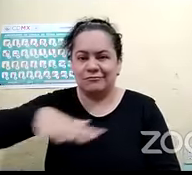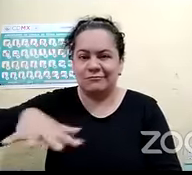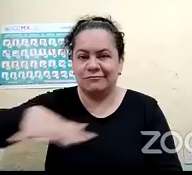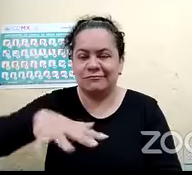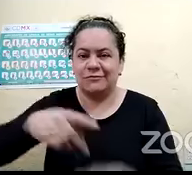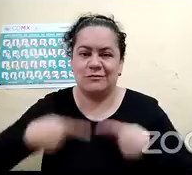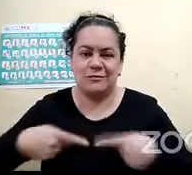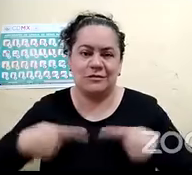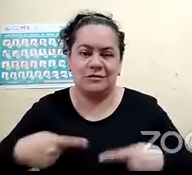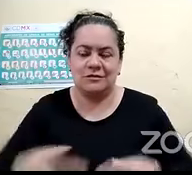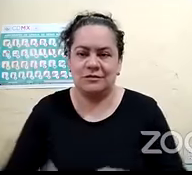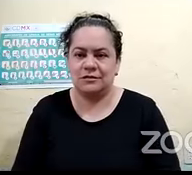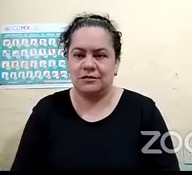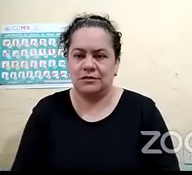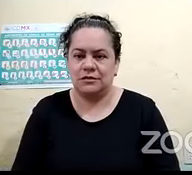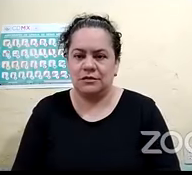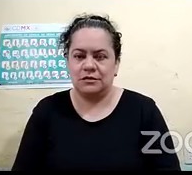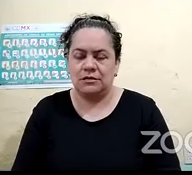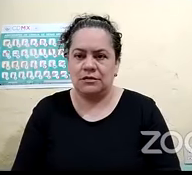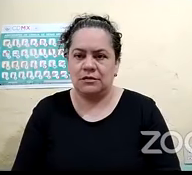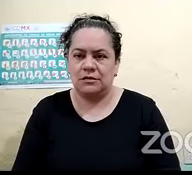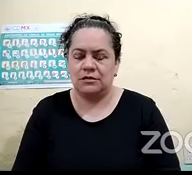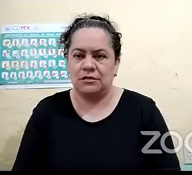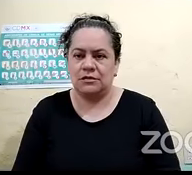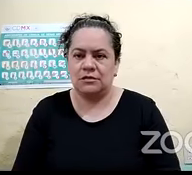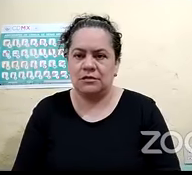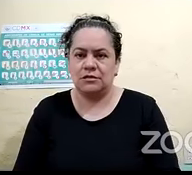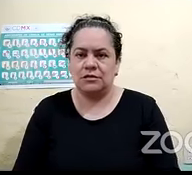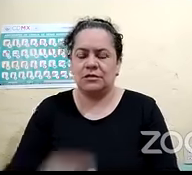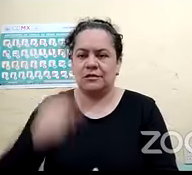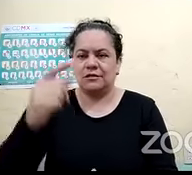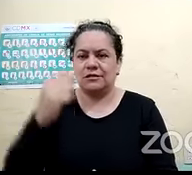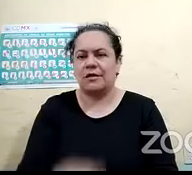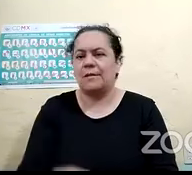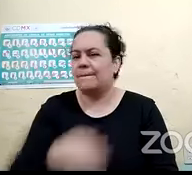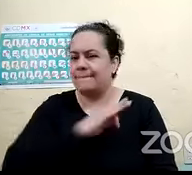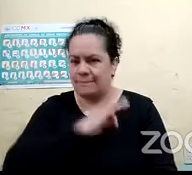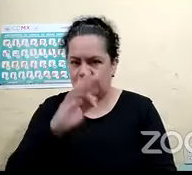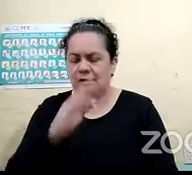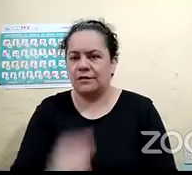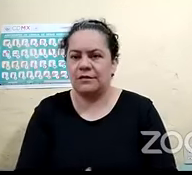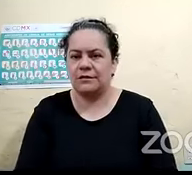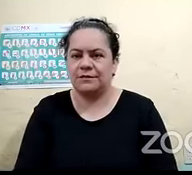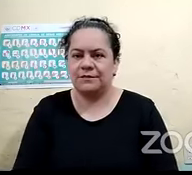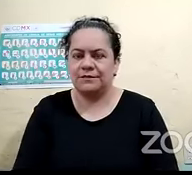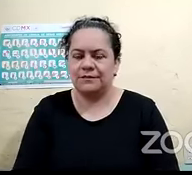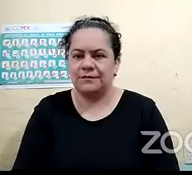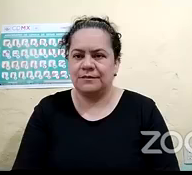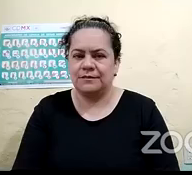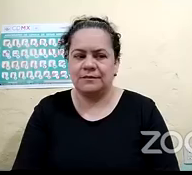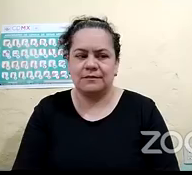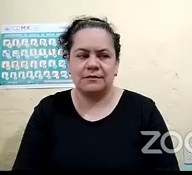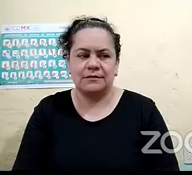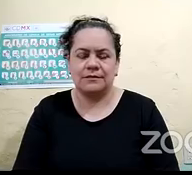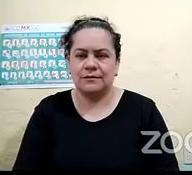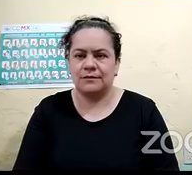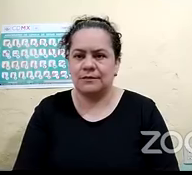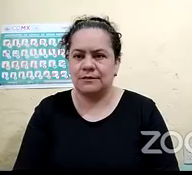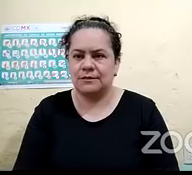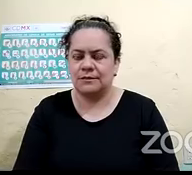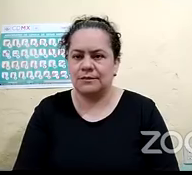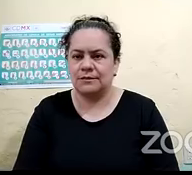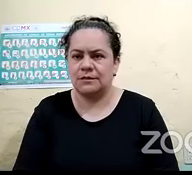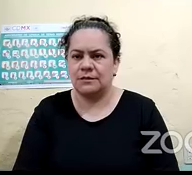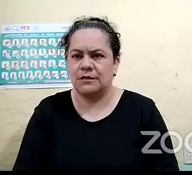su momento, esa fue, como decimos, ¿no? la tablita de salvación. Y con todo lo que hemos estado escuchando,